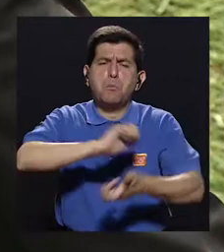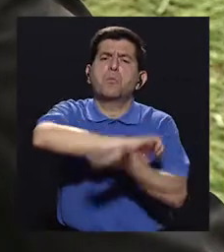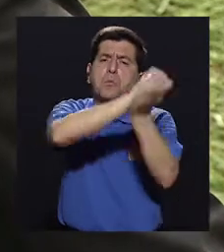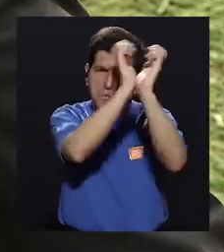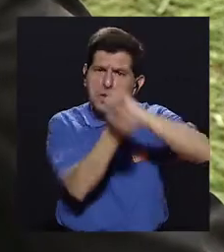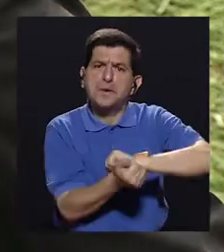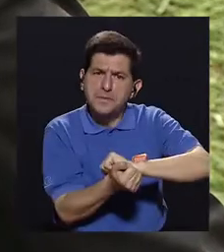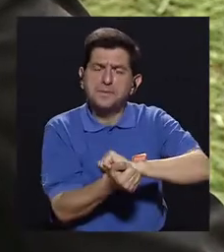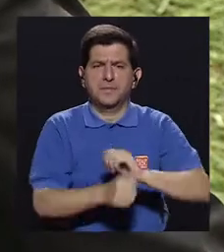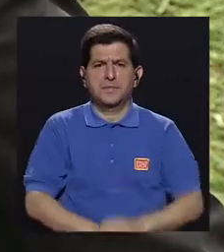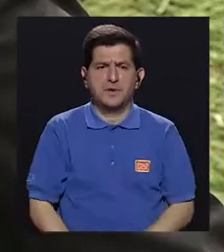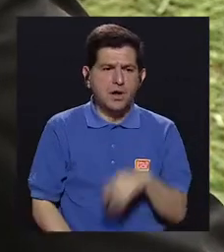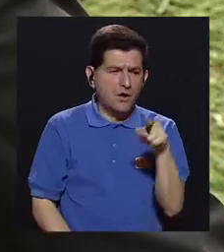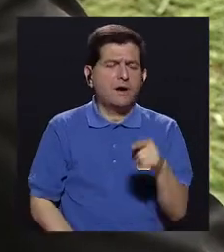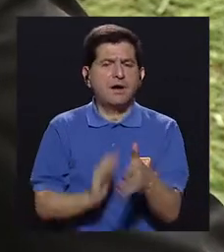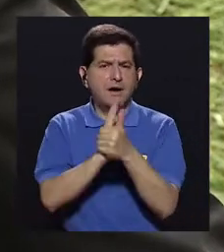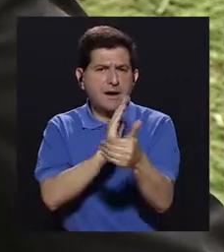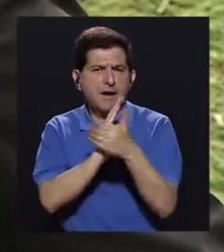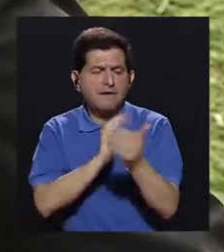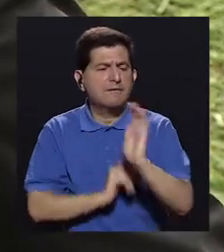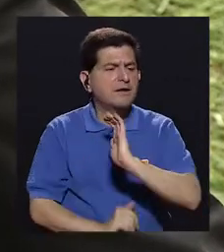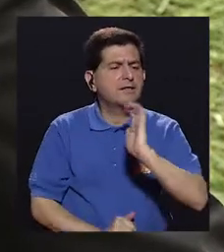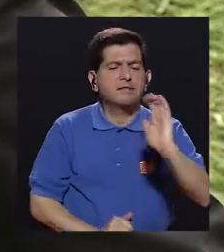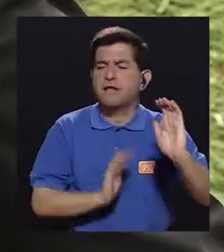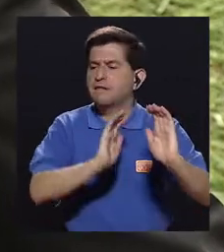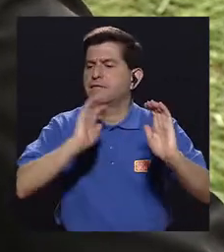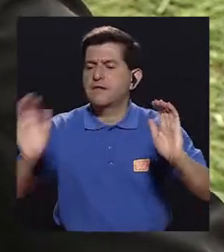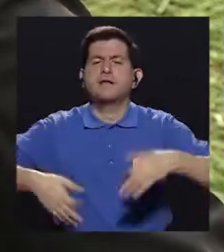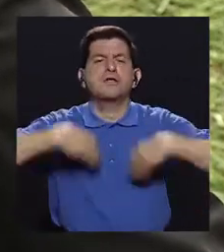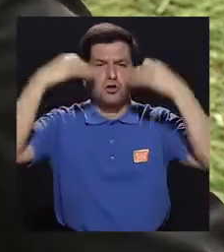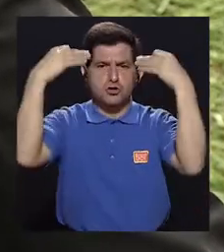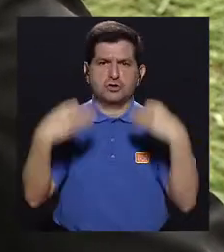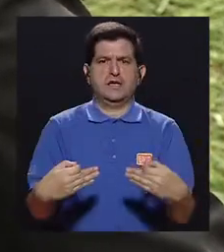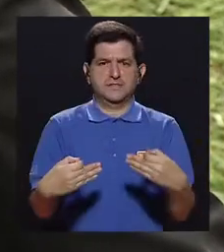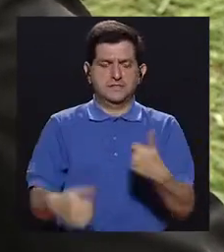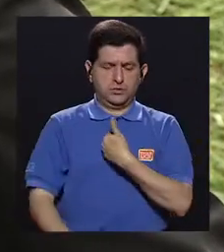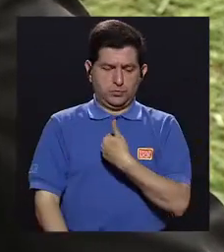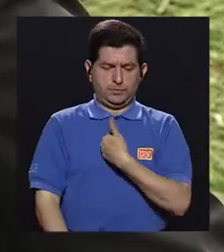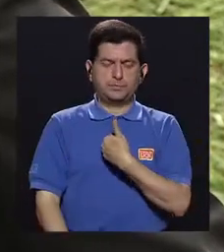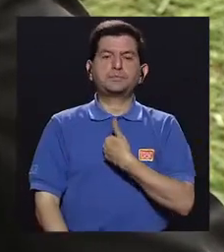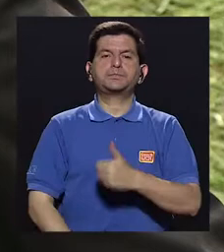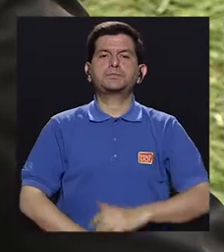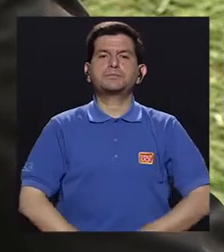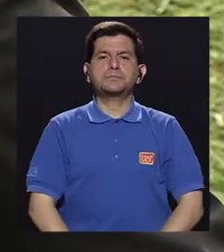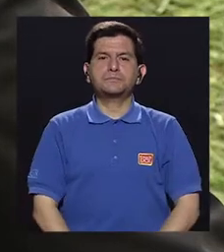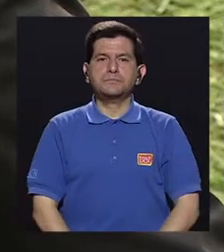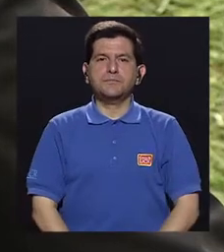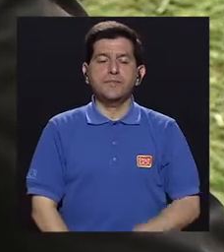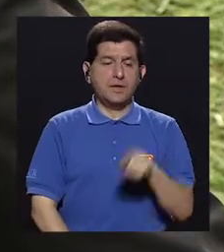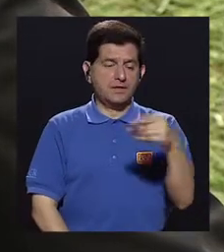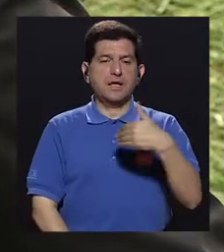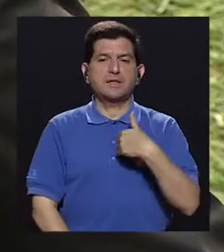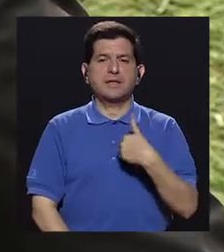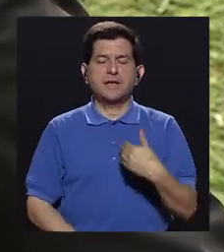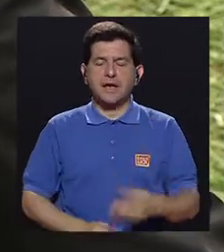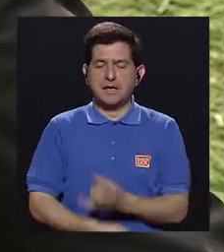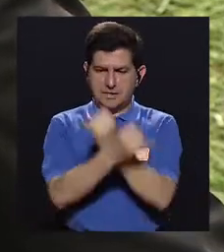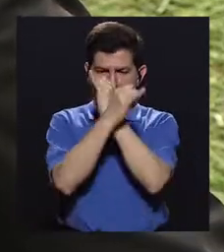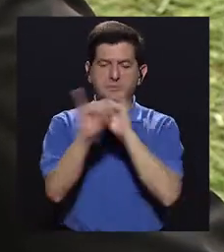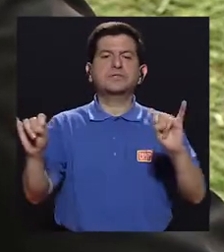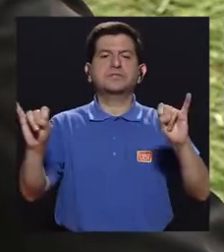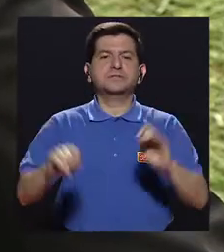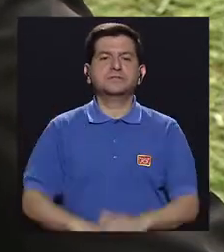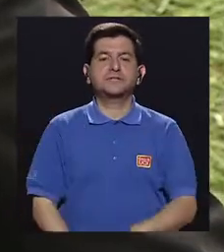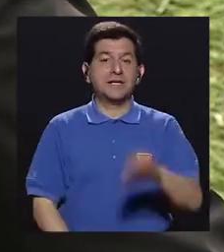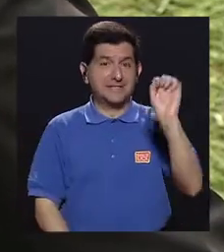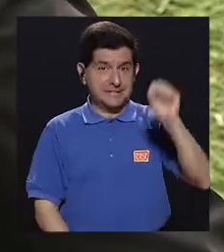logra modificar, ¿verdad? En esa capacidad del niño de tomar decisiones por sí mismo, ¿verdad? De tener autonomía